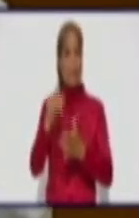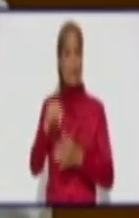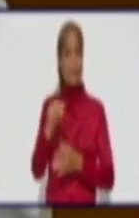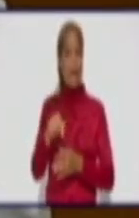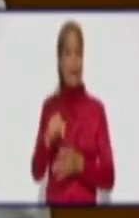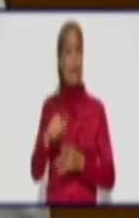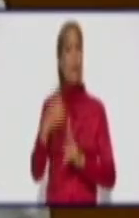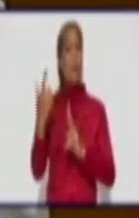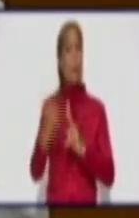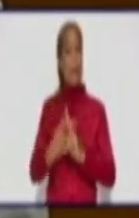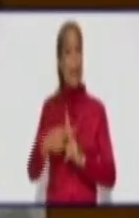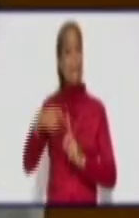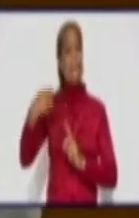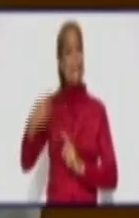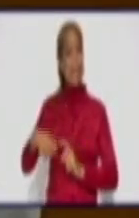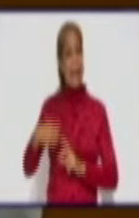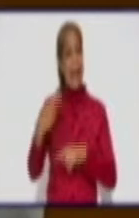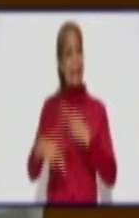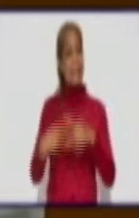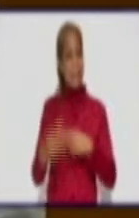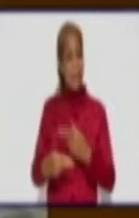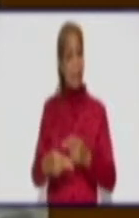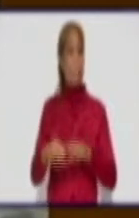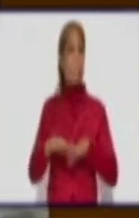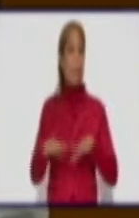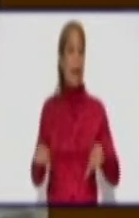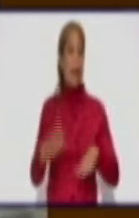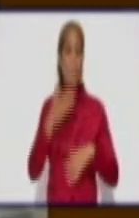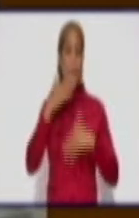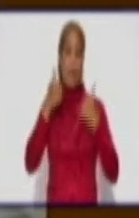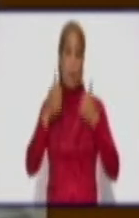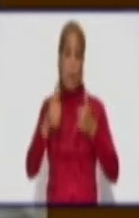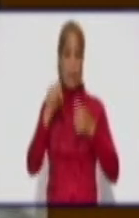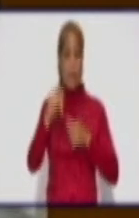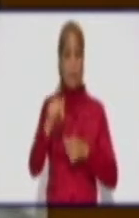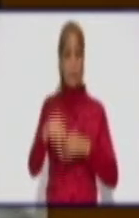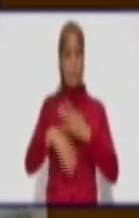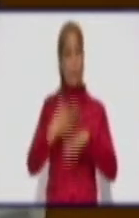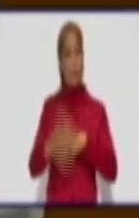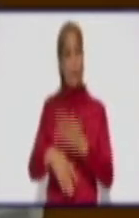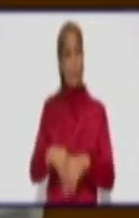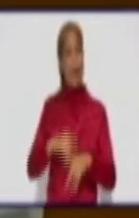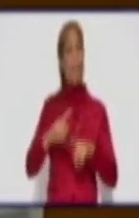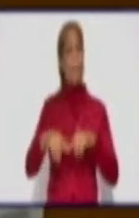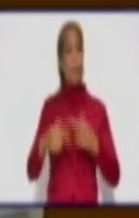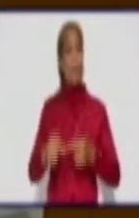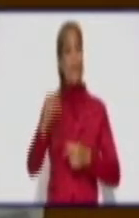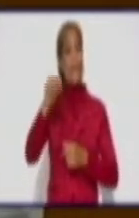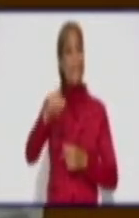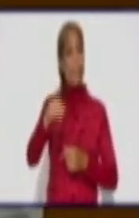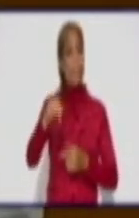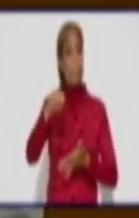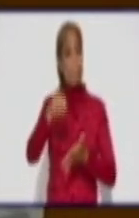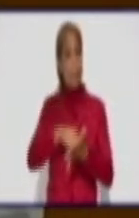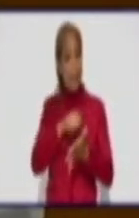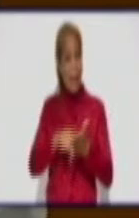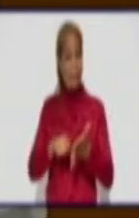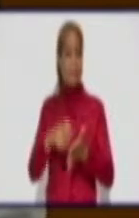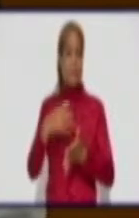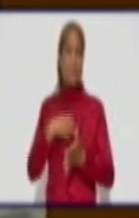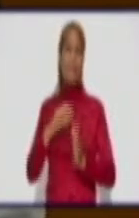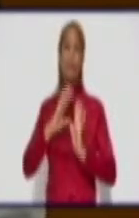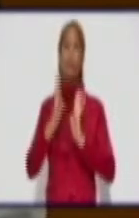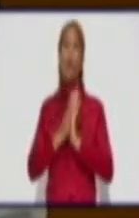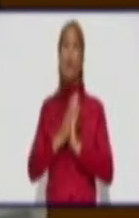la provincia para solucionar el problema. Porque ese plan tiene todos los protocolos de salud, a lo